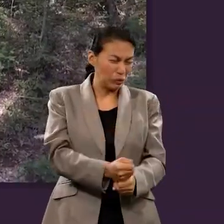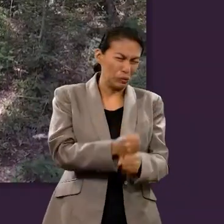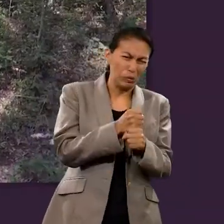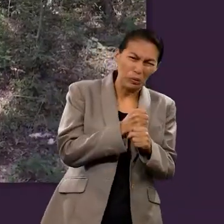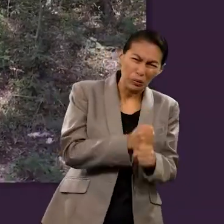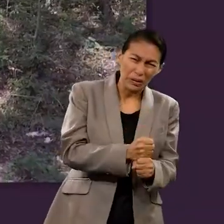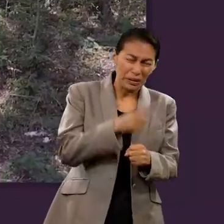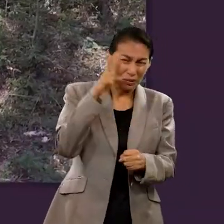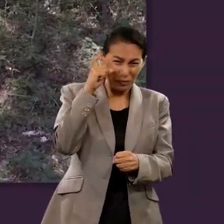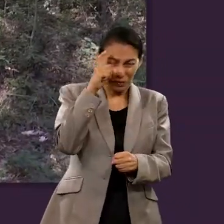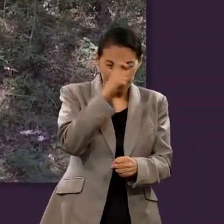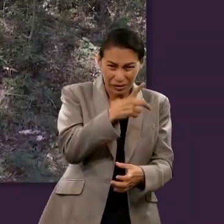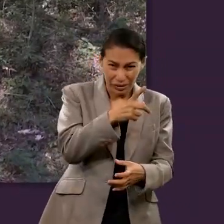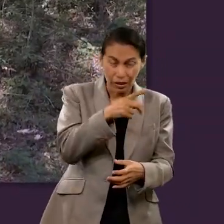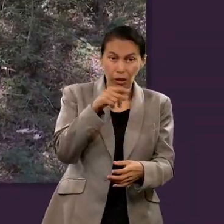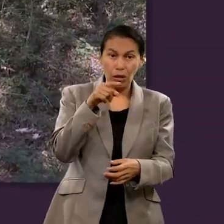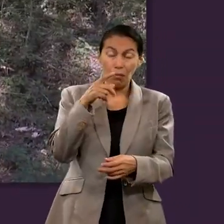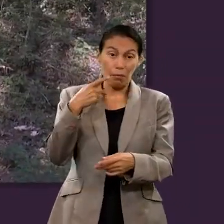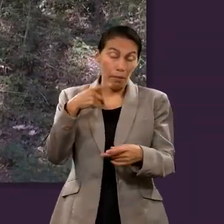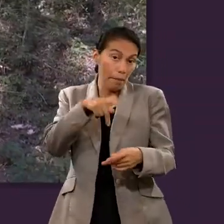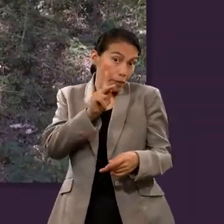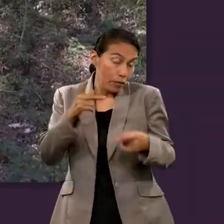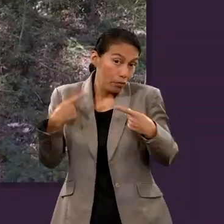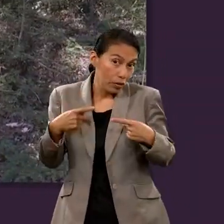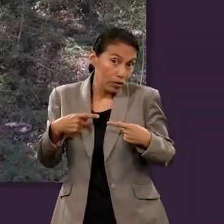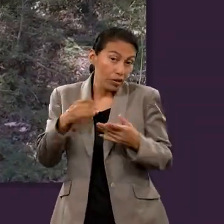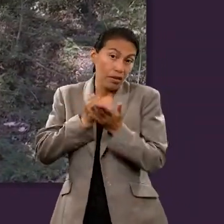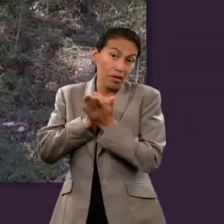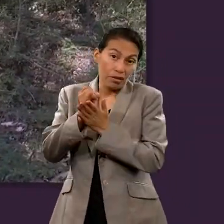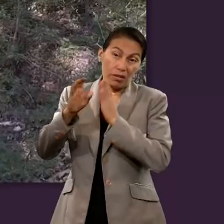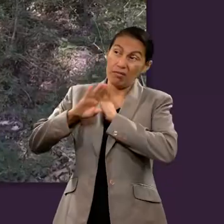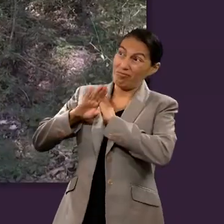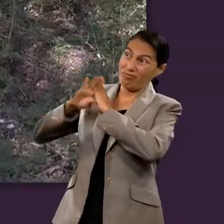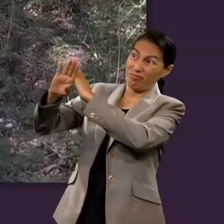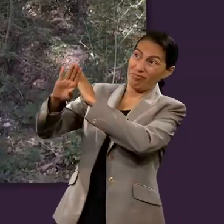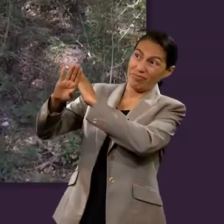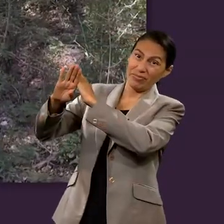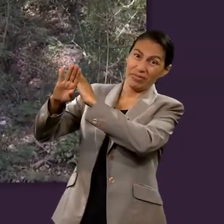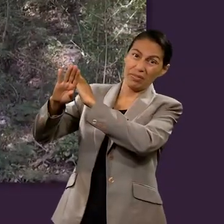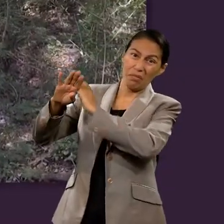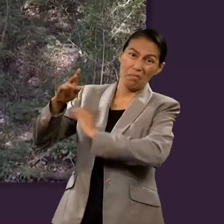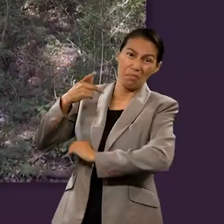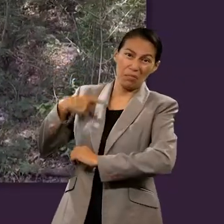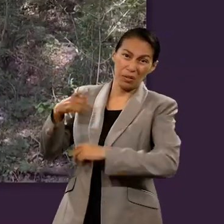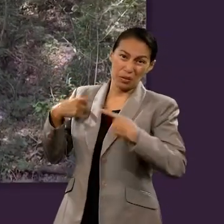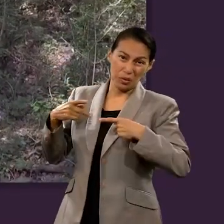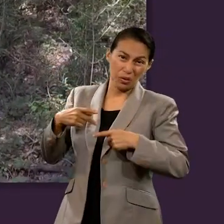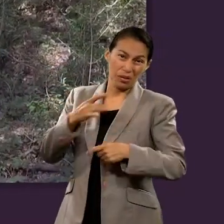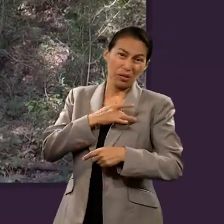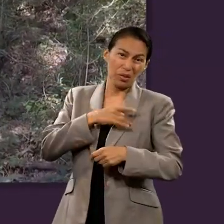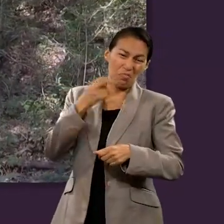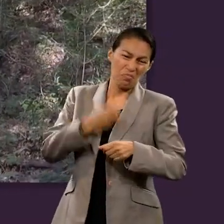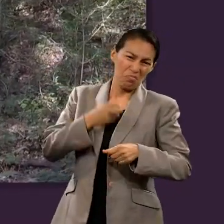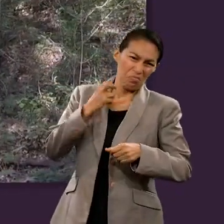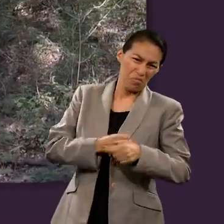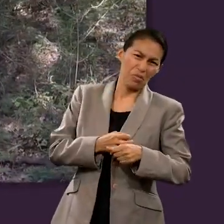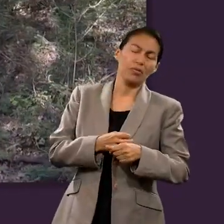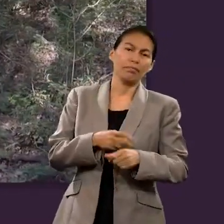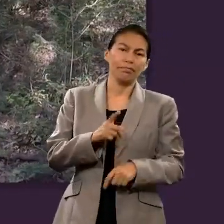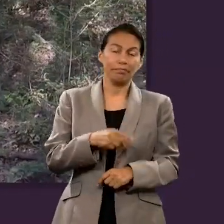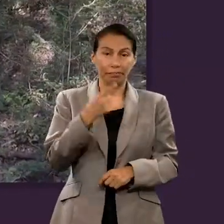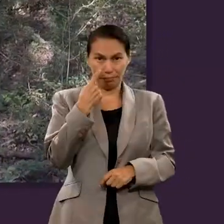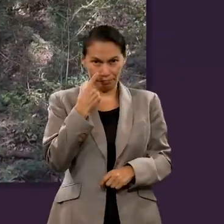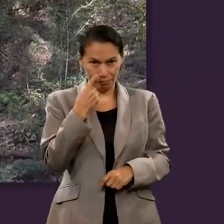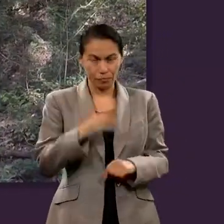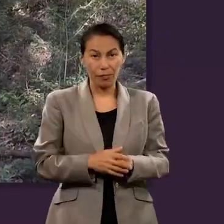pongas en frente las profecías más tétricas no pasa nada de